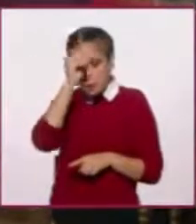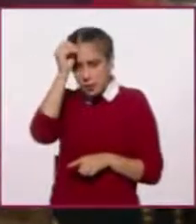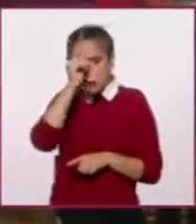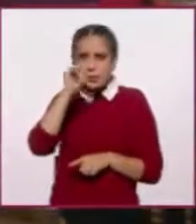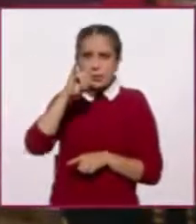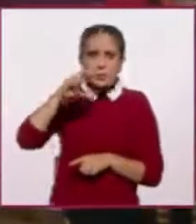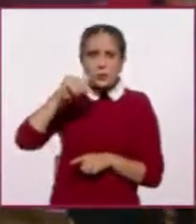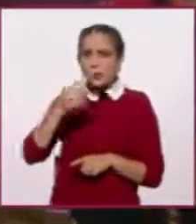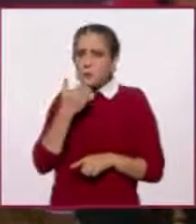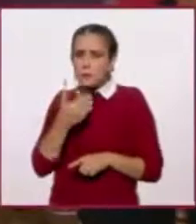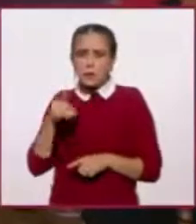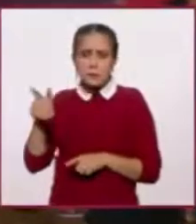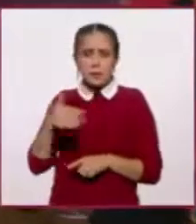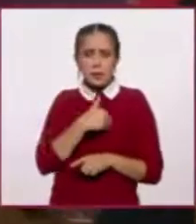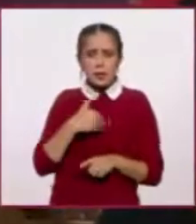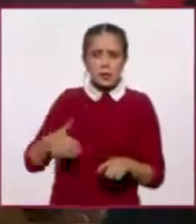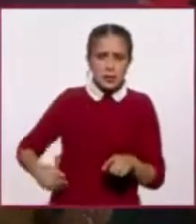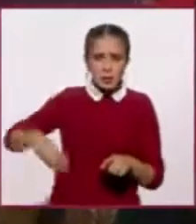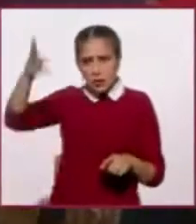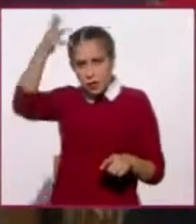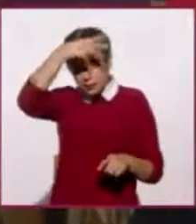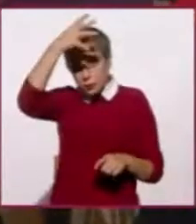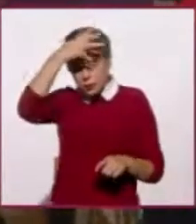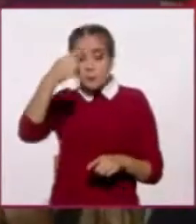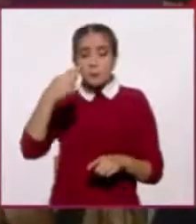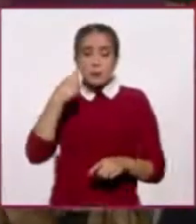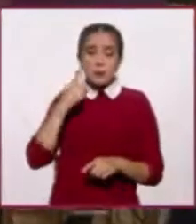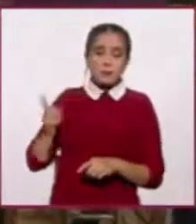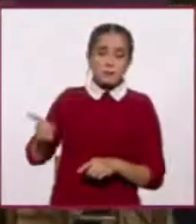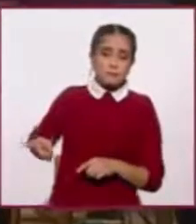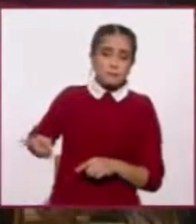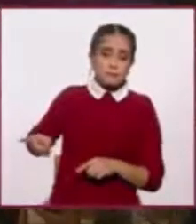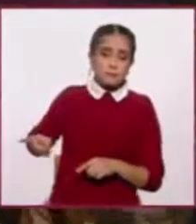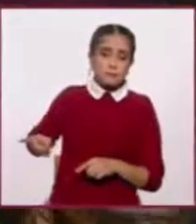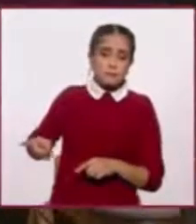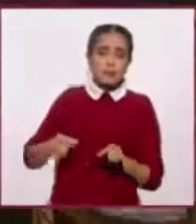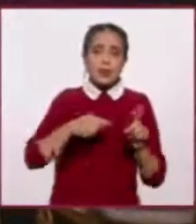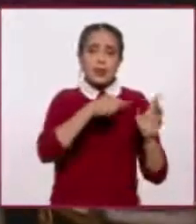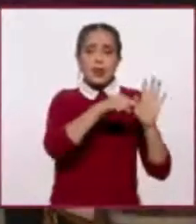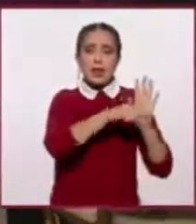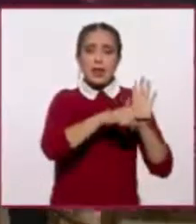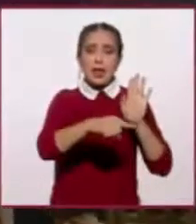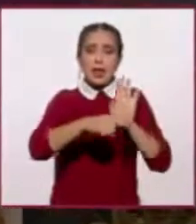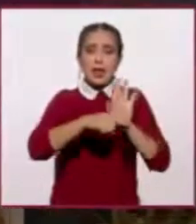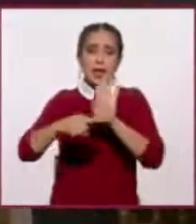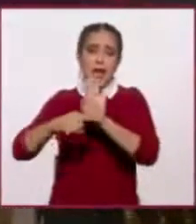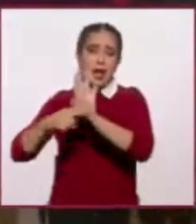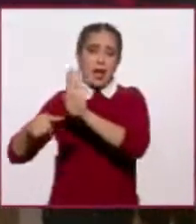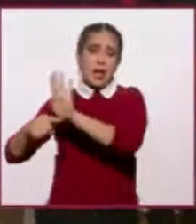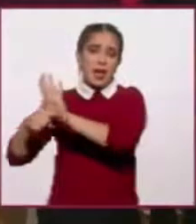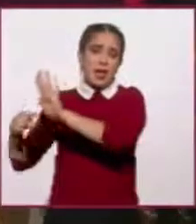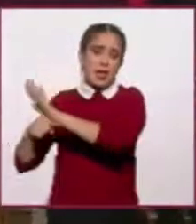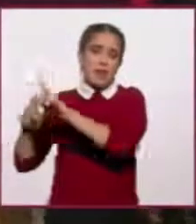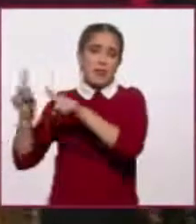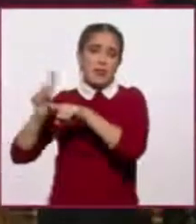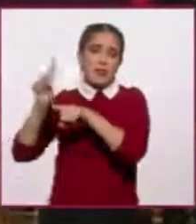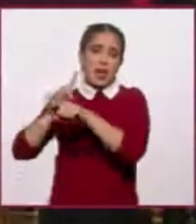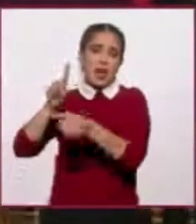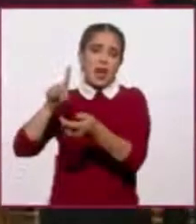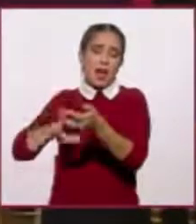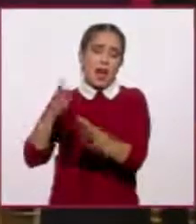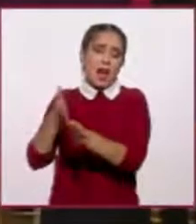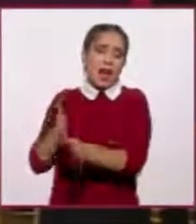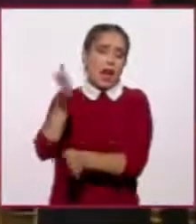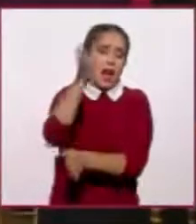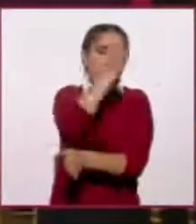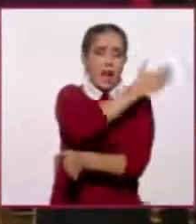negativos, y si ves, pues, los negativos han preponderado prácticamente desde que se le conoce en México, menos ochenta